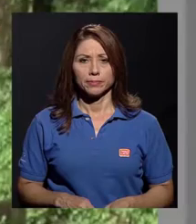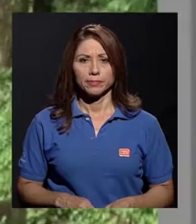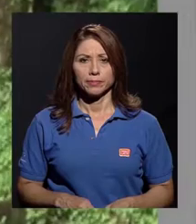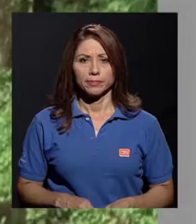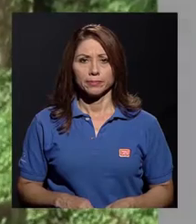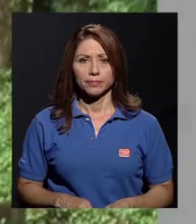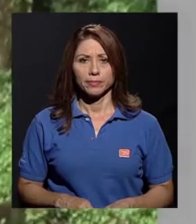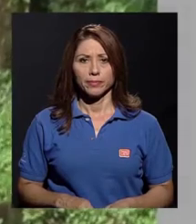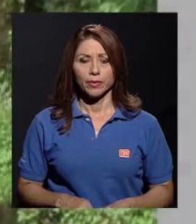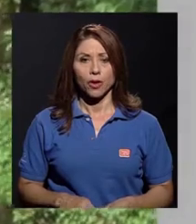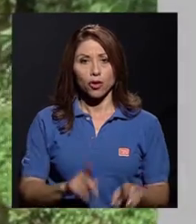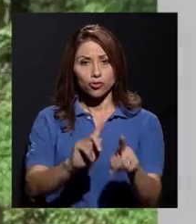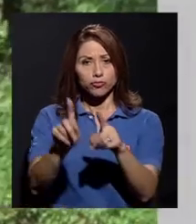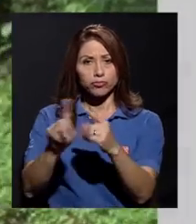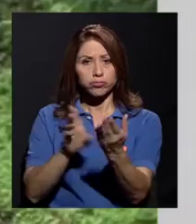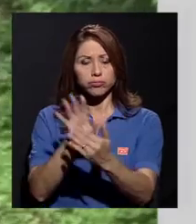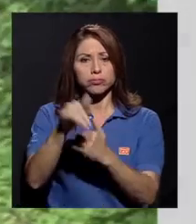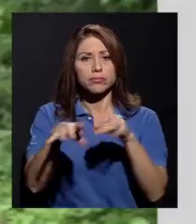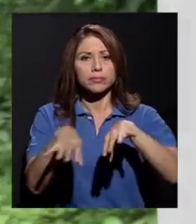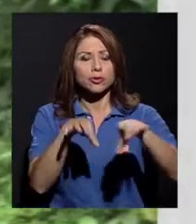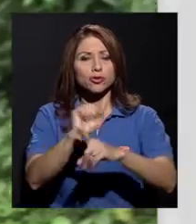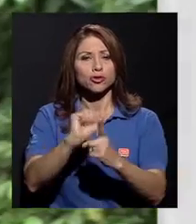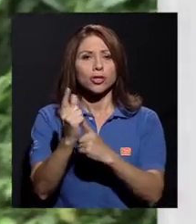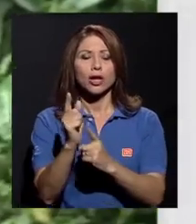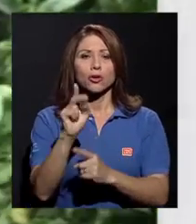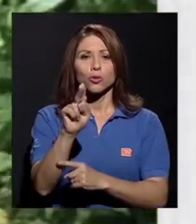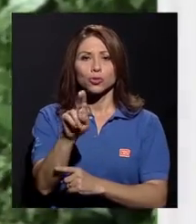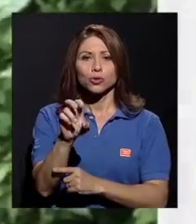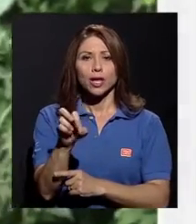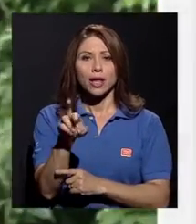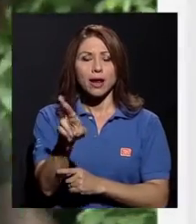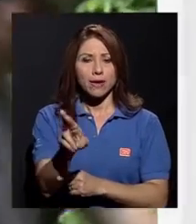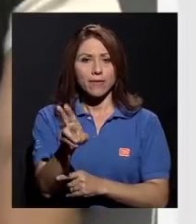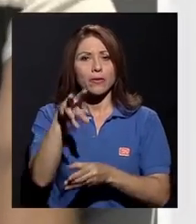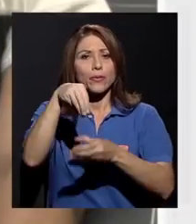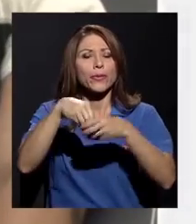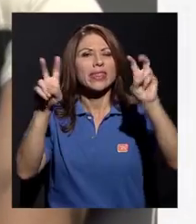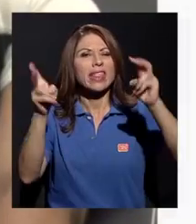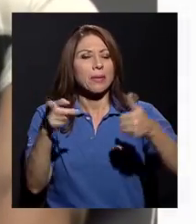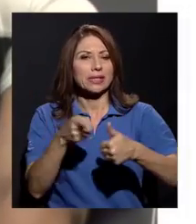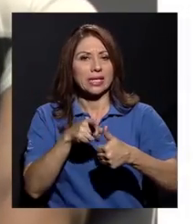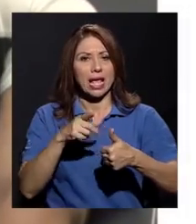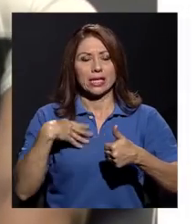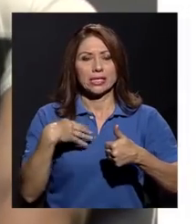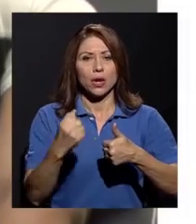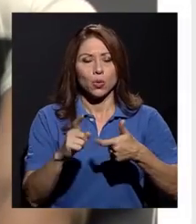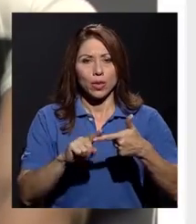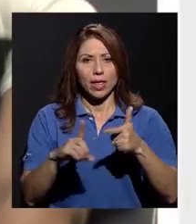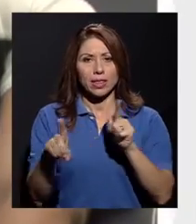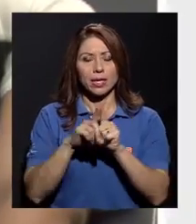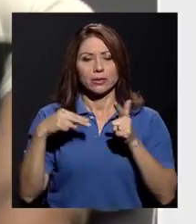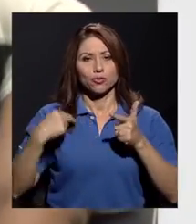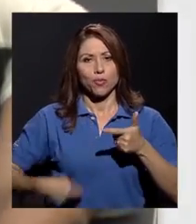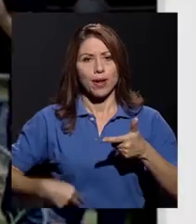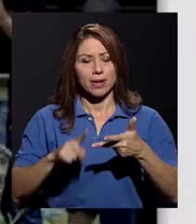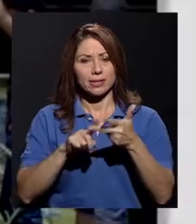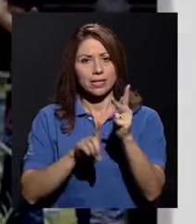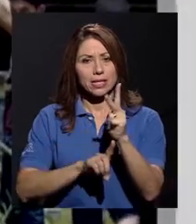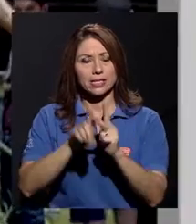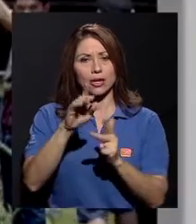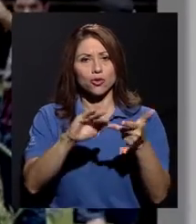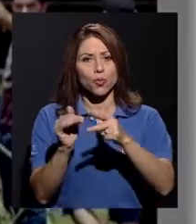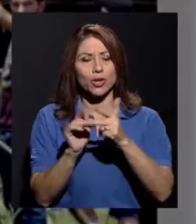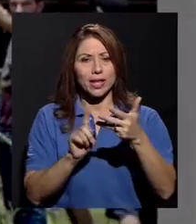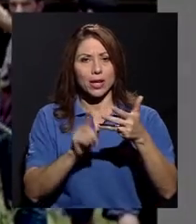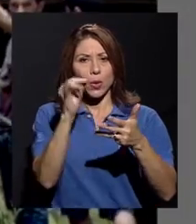Los proyectos de acción social de la UCR abarcan temáticas de salud, derechos humanos, desarrollo comunitario,